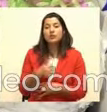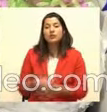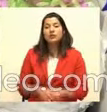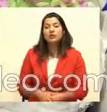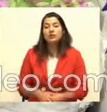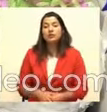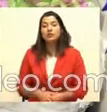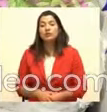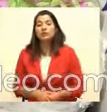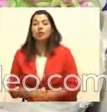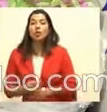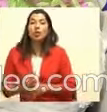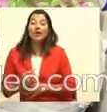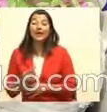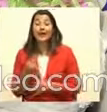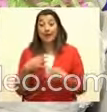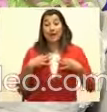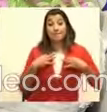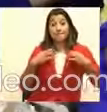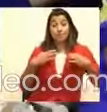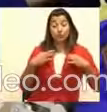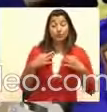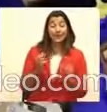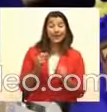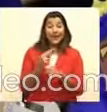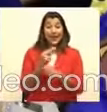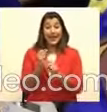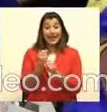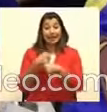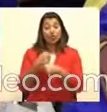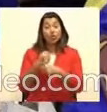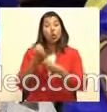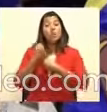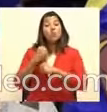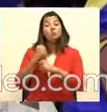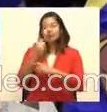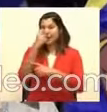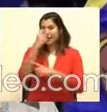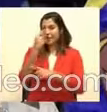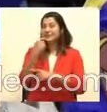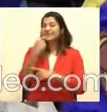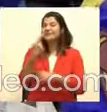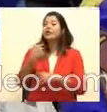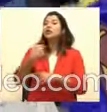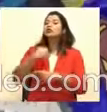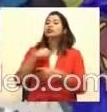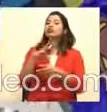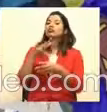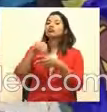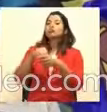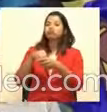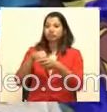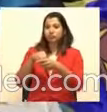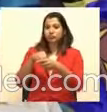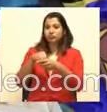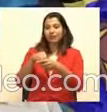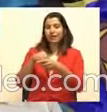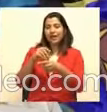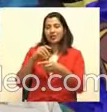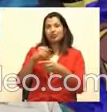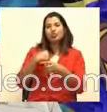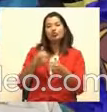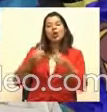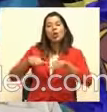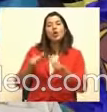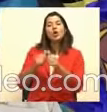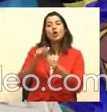inclusión, camisas que hizo la Municipalidad de Escazú. Que de verdad que, repito, hay que darles un aplauso a la Municipalidad de Escazú.